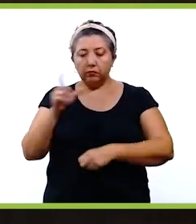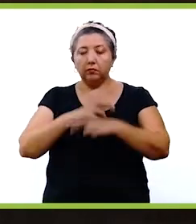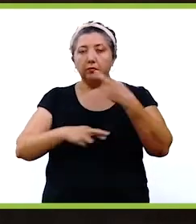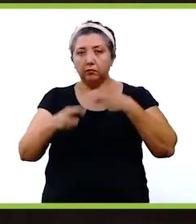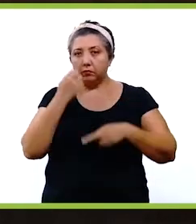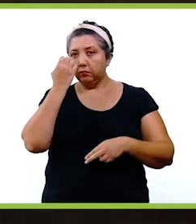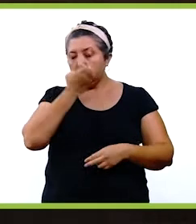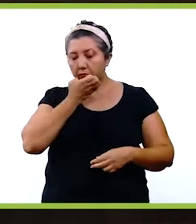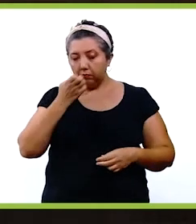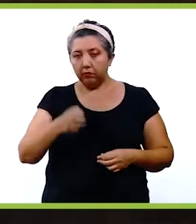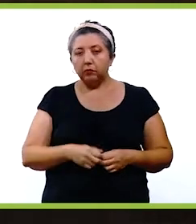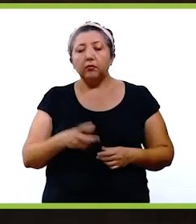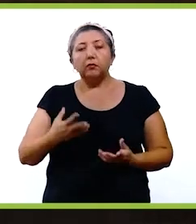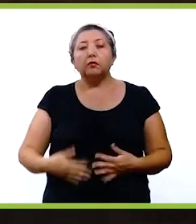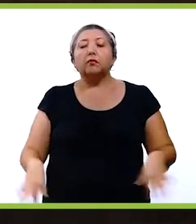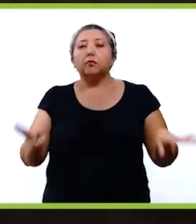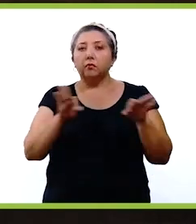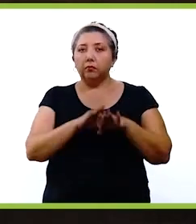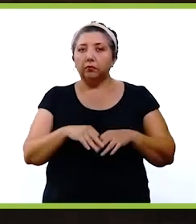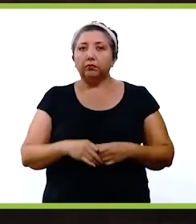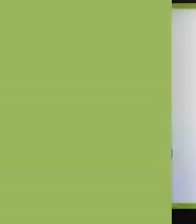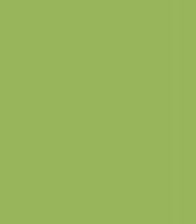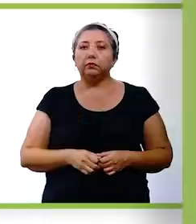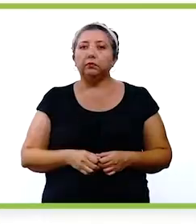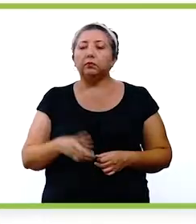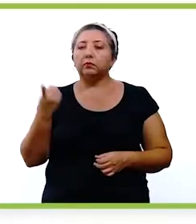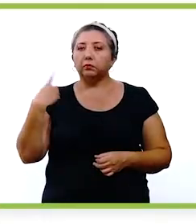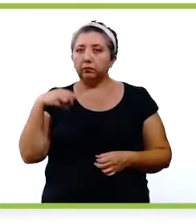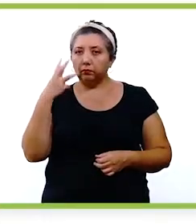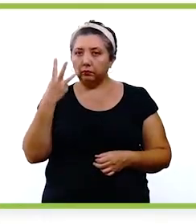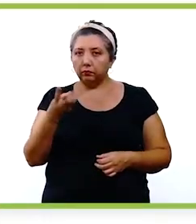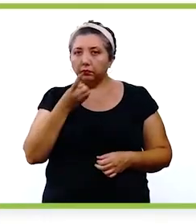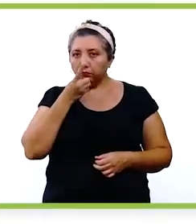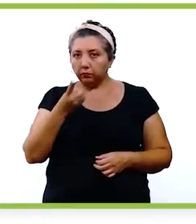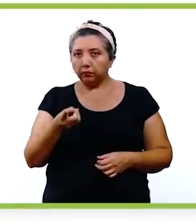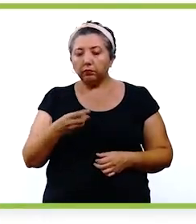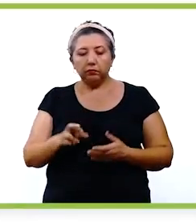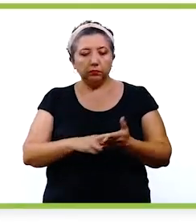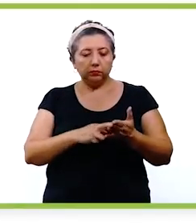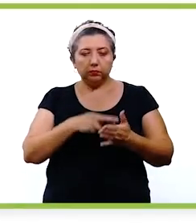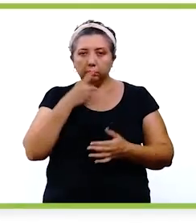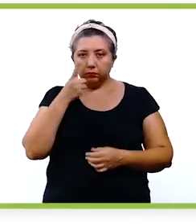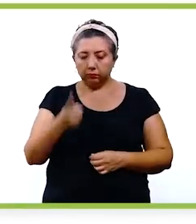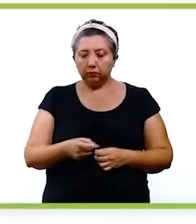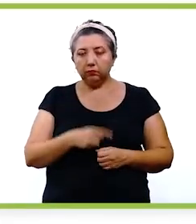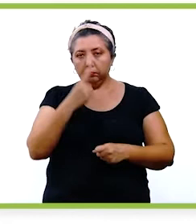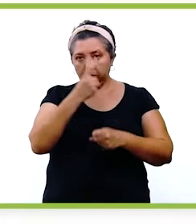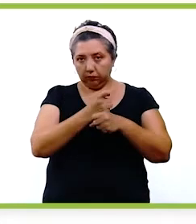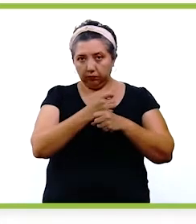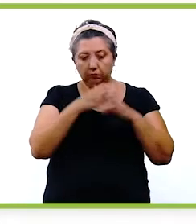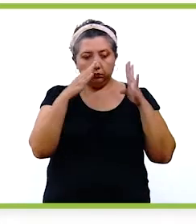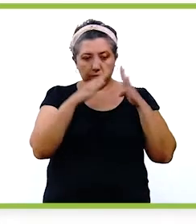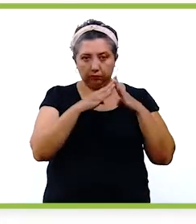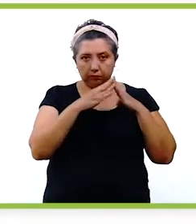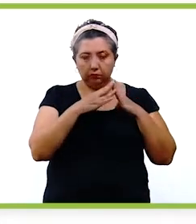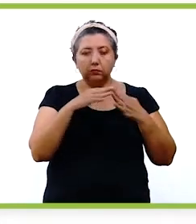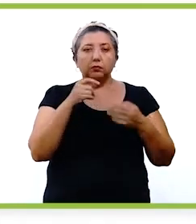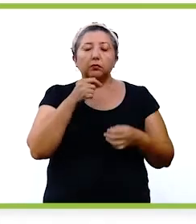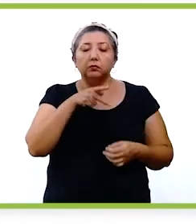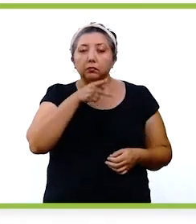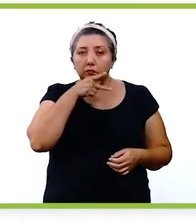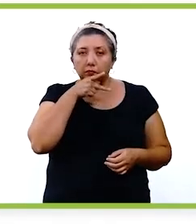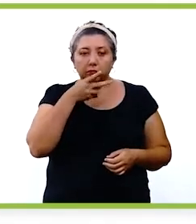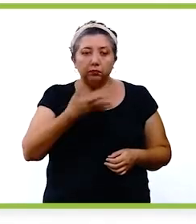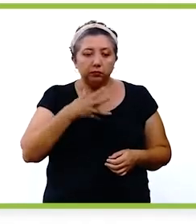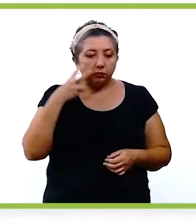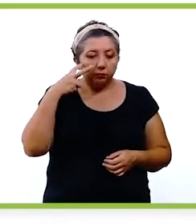a clase. Entonces, pues es importantísimo el tema de los tres filtros que se han establecido. El primer filtro es en la casa, donde los papás tienen